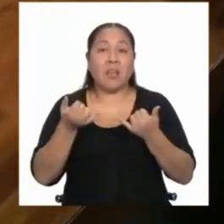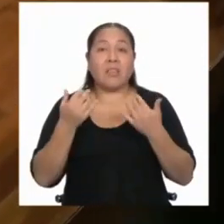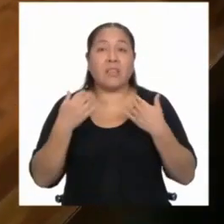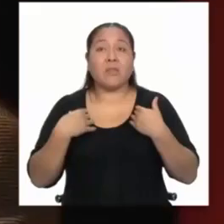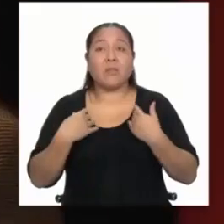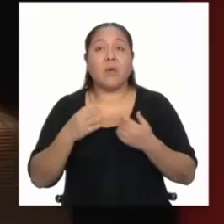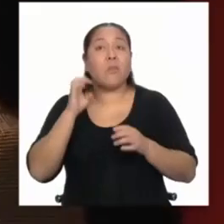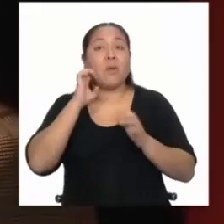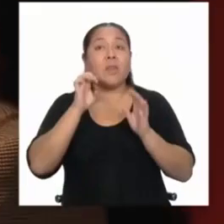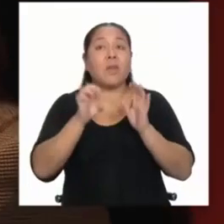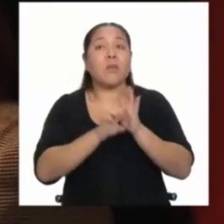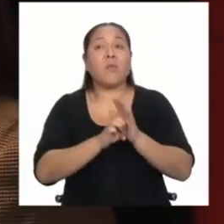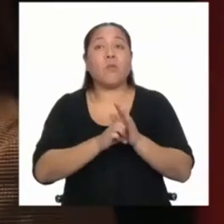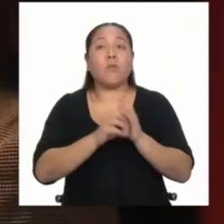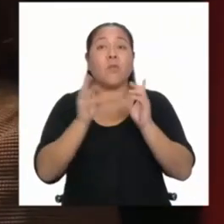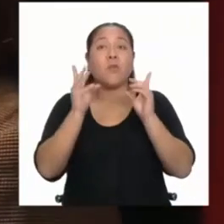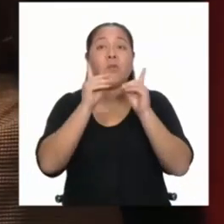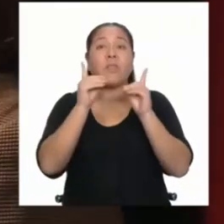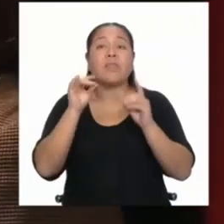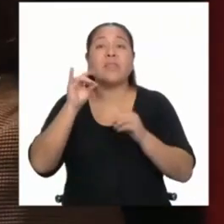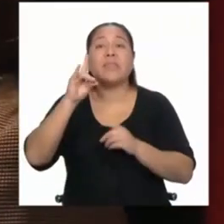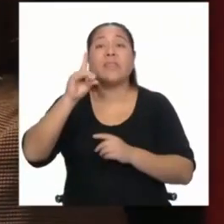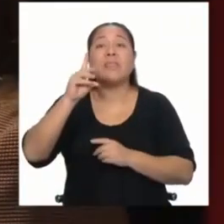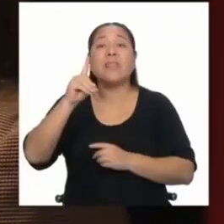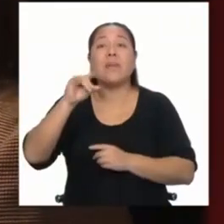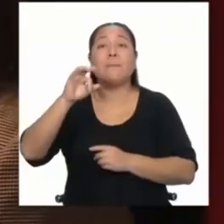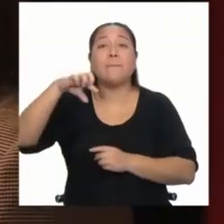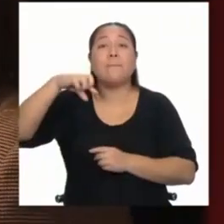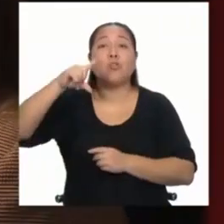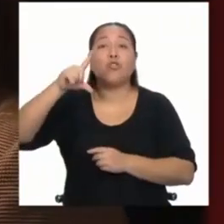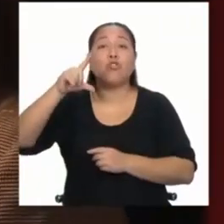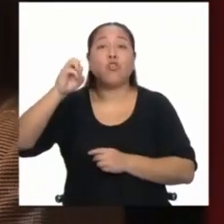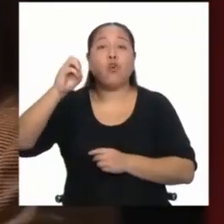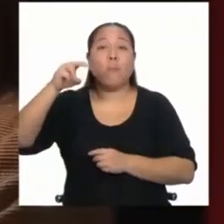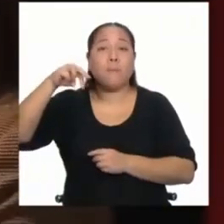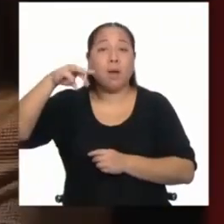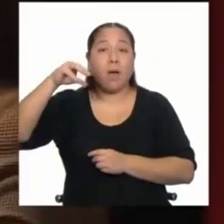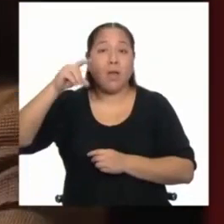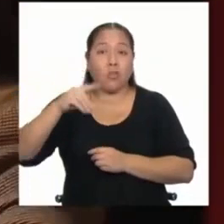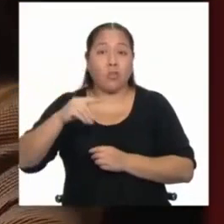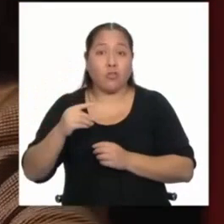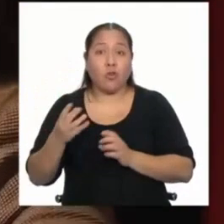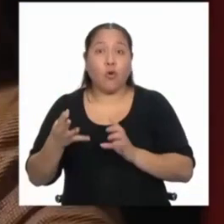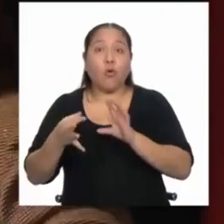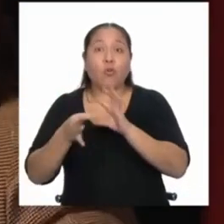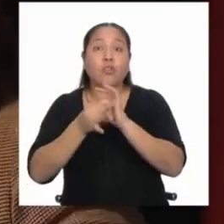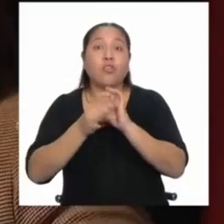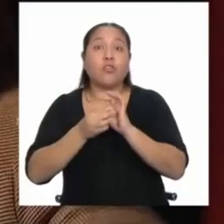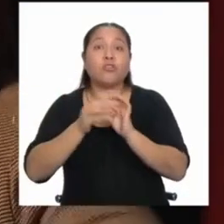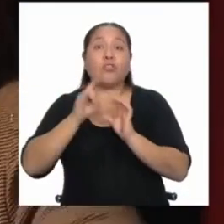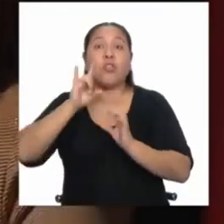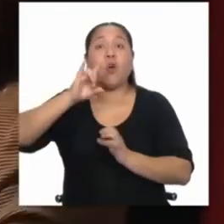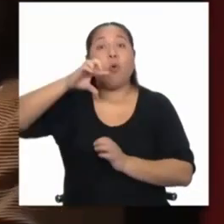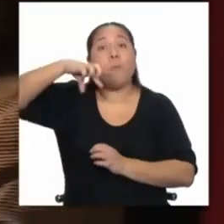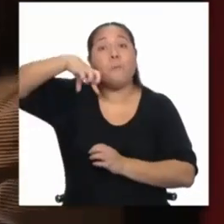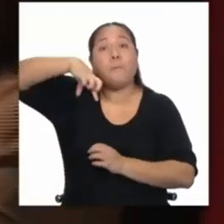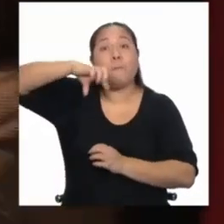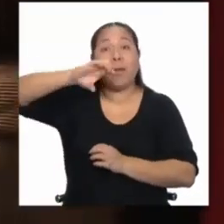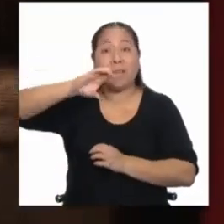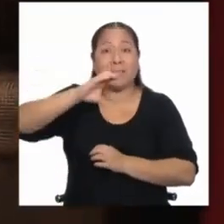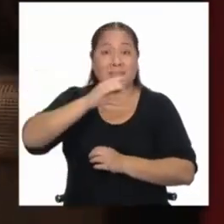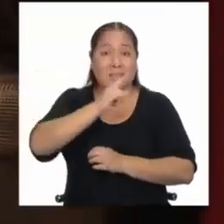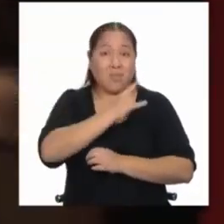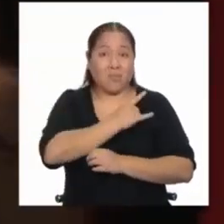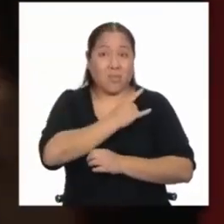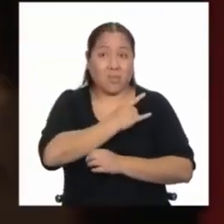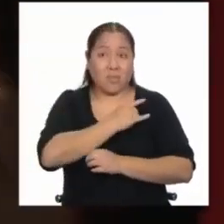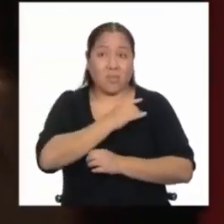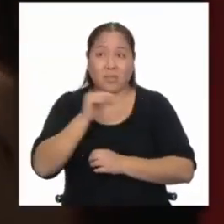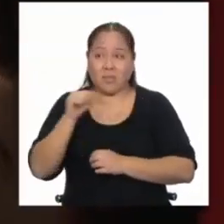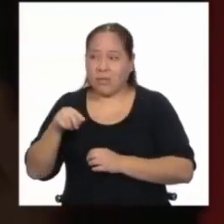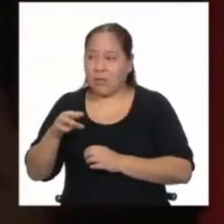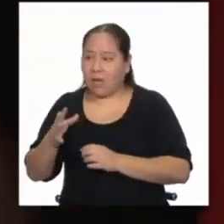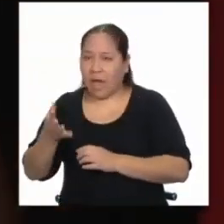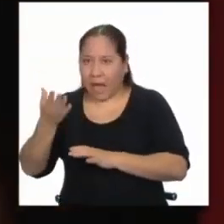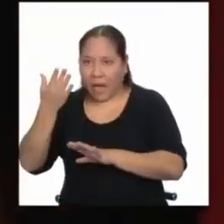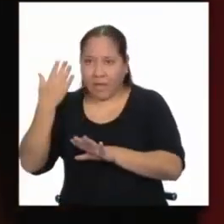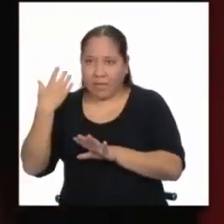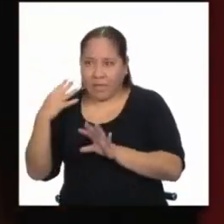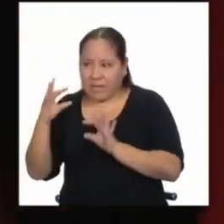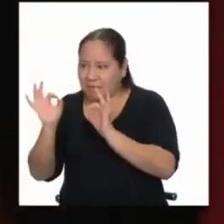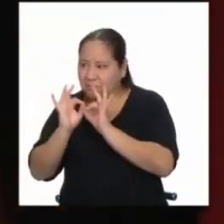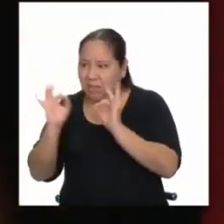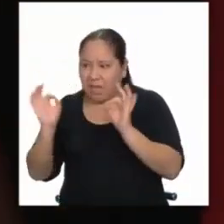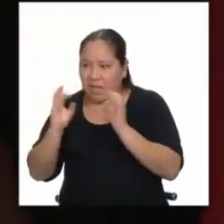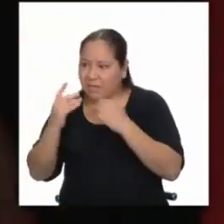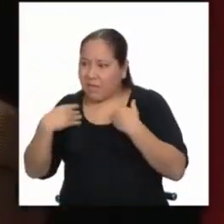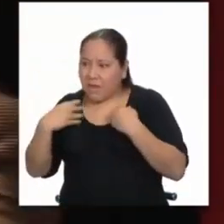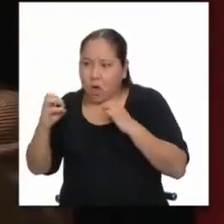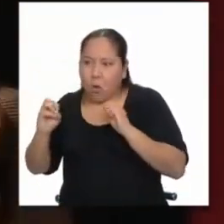por ejemplo, un diplomado con la UPC. Entonces, estos chicos reciben una educación que hace que, de pronto, de no tener el mínimo